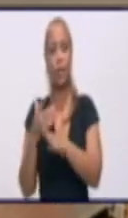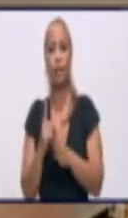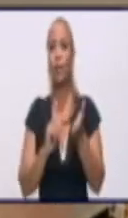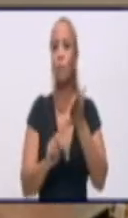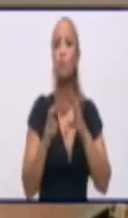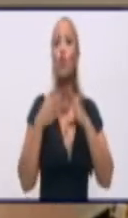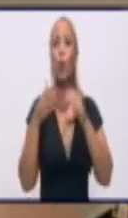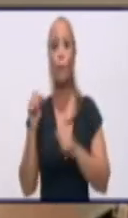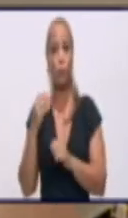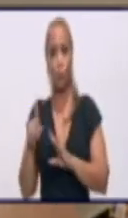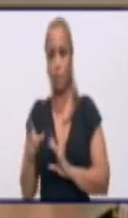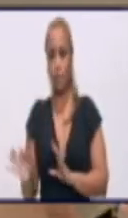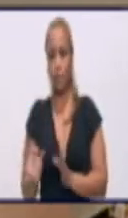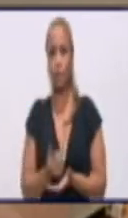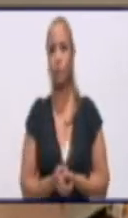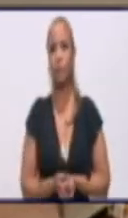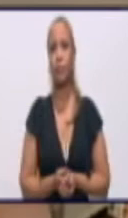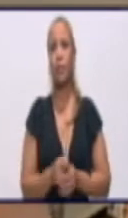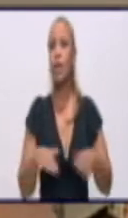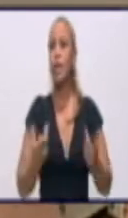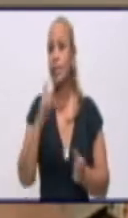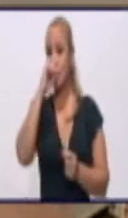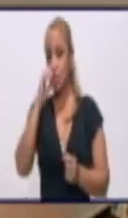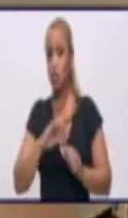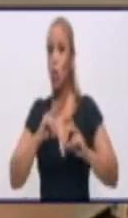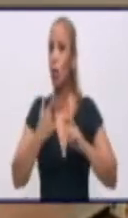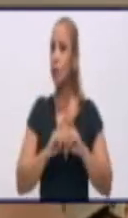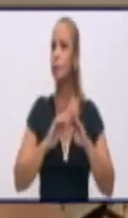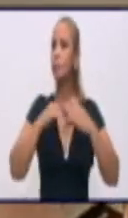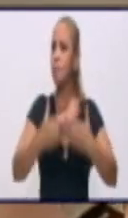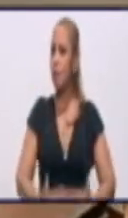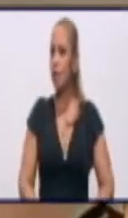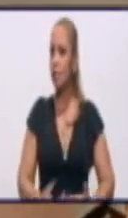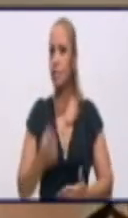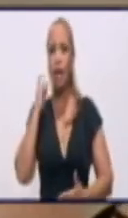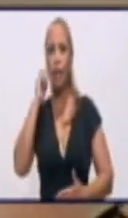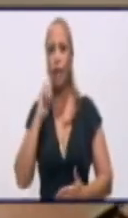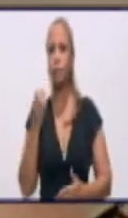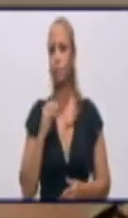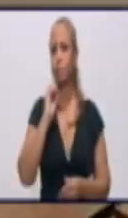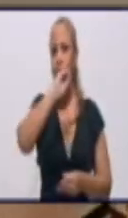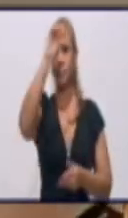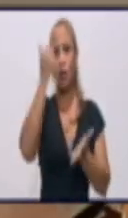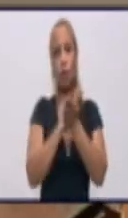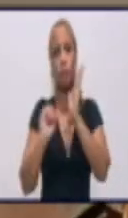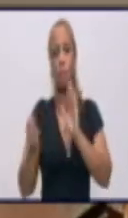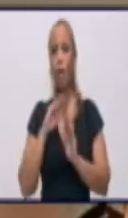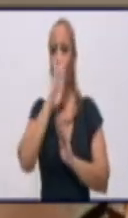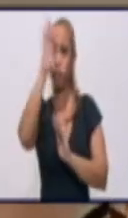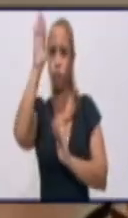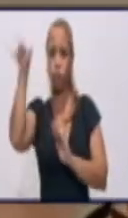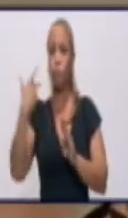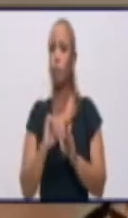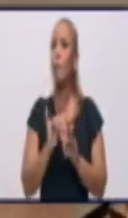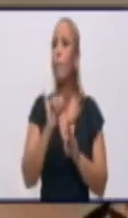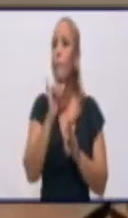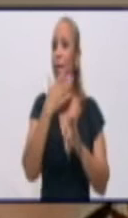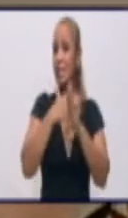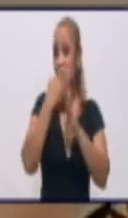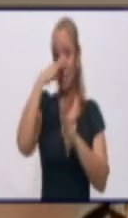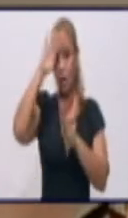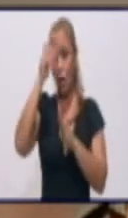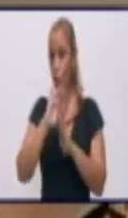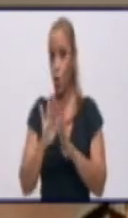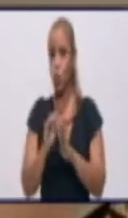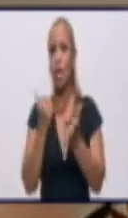nosotros, por ejemplo, los niños y las embarazadas, que todo lo confirmado se remitía para Santiago, ya no es así. Ya nosotros, nuestros niños confirmados, se están